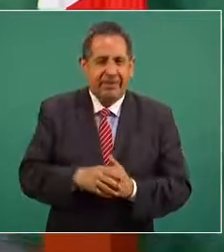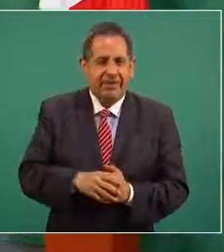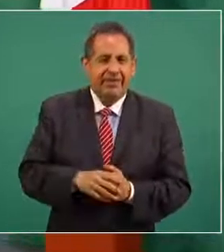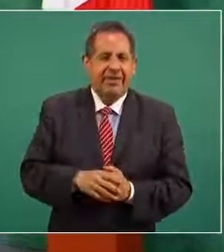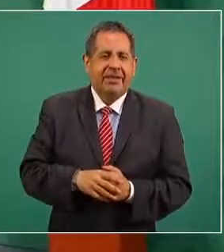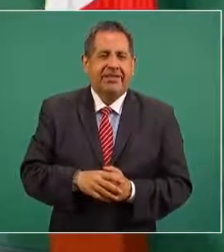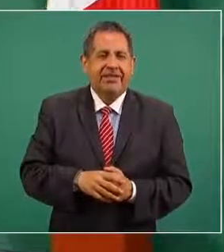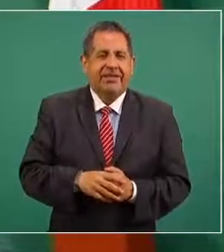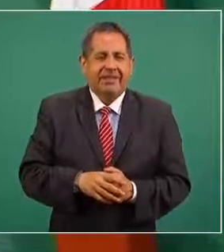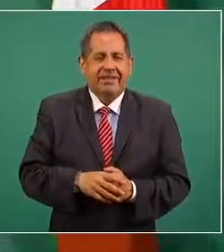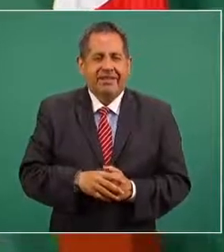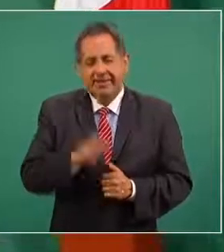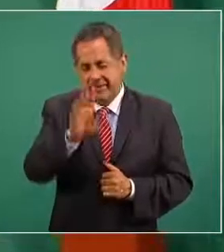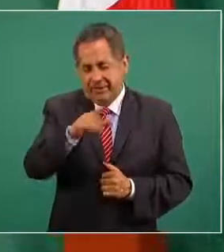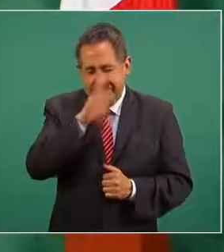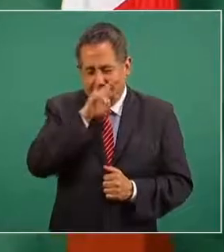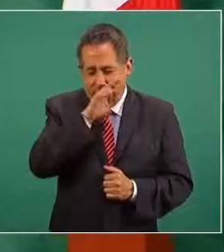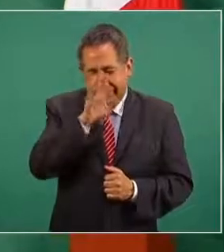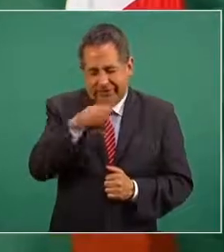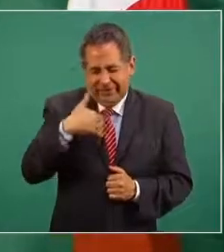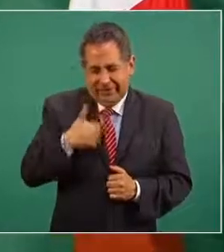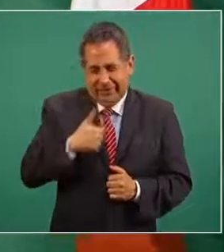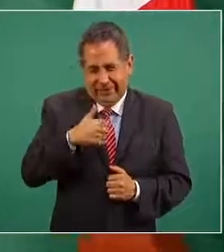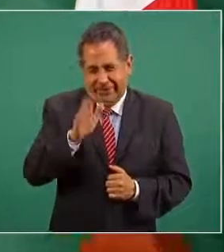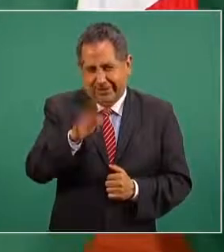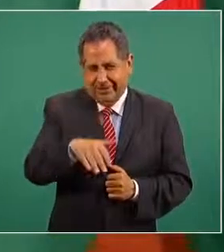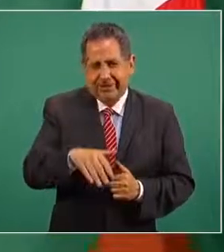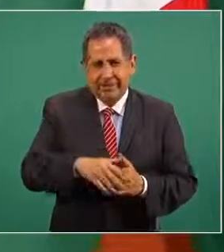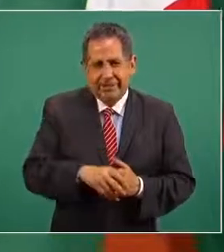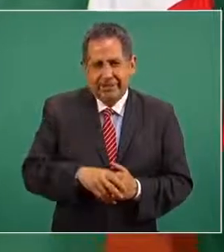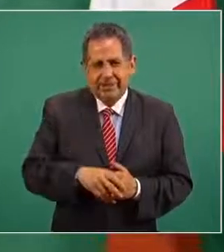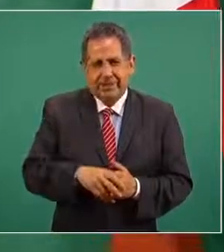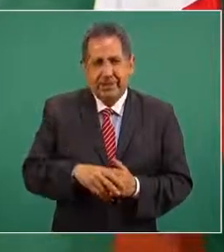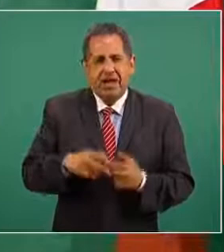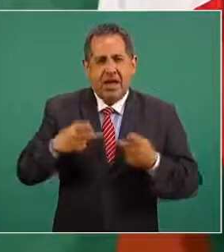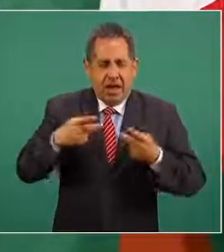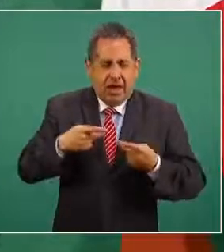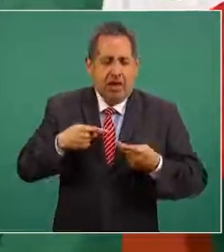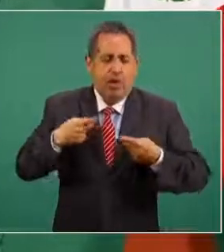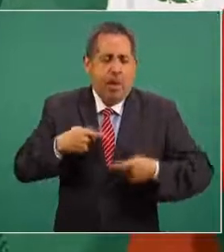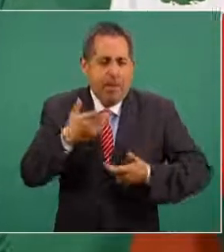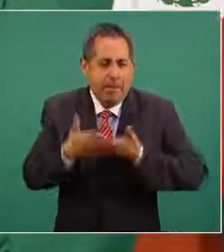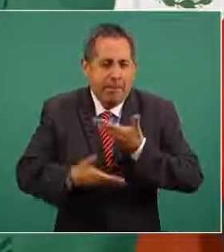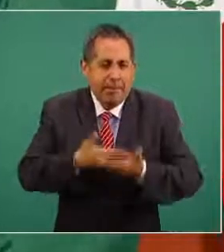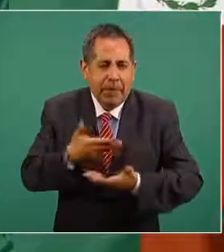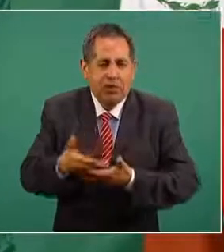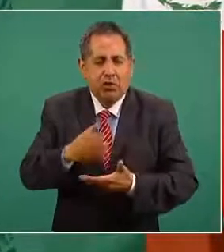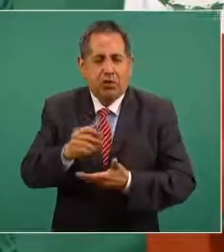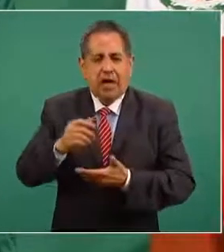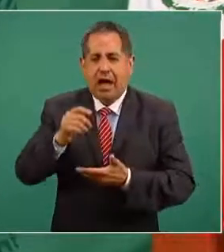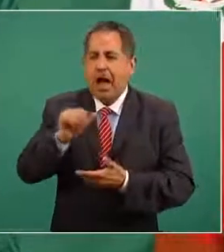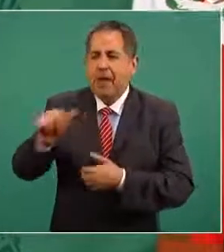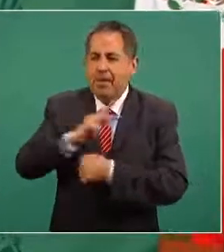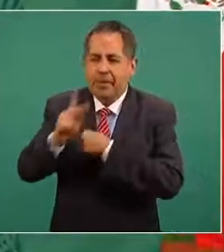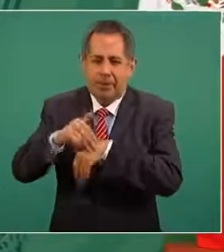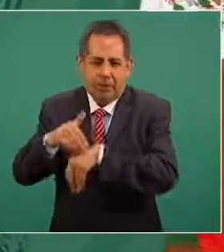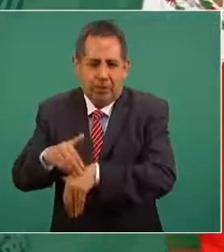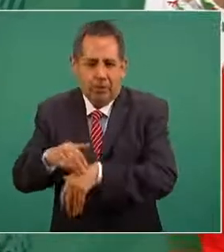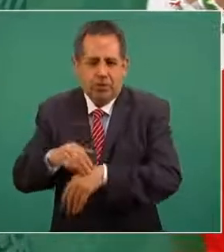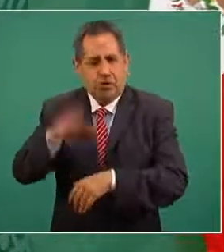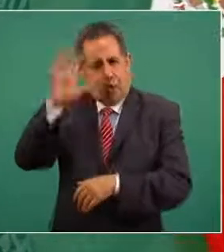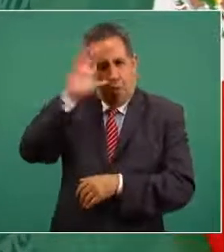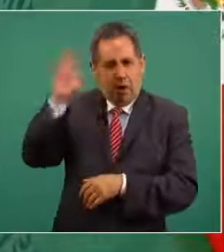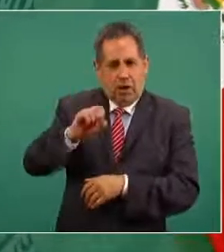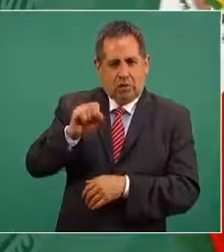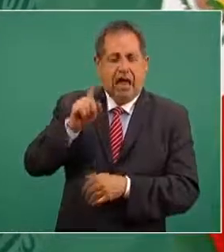sí pero no siervo de la nación diría Morelos ese es el